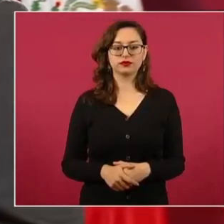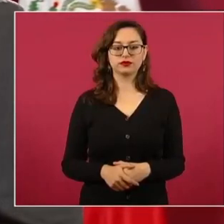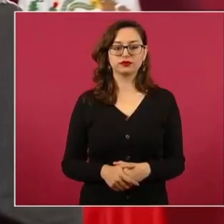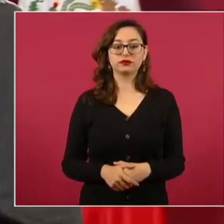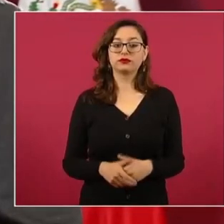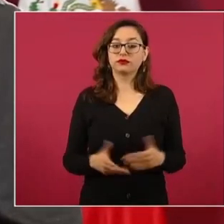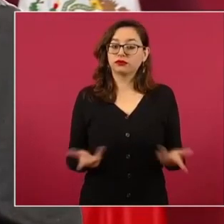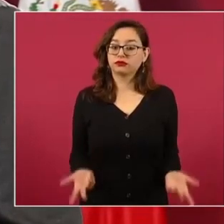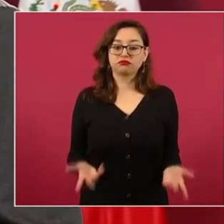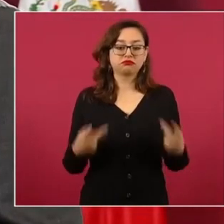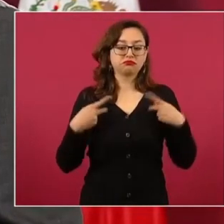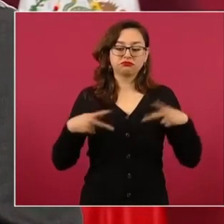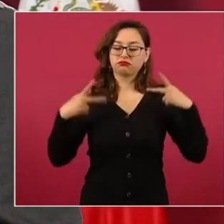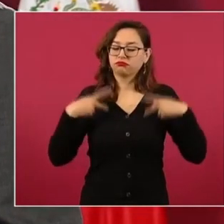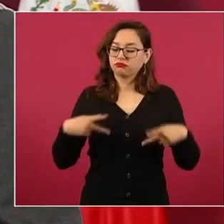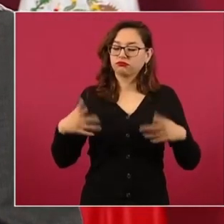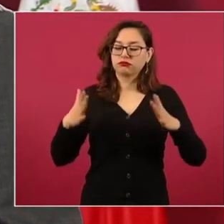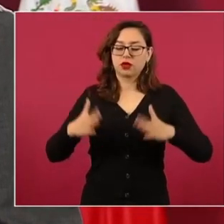a los ciudadanos.